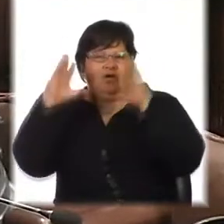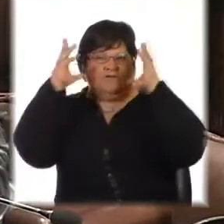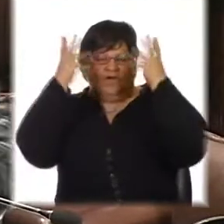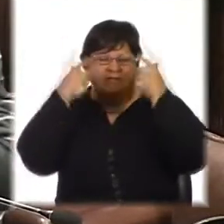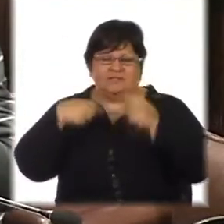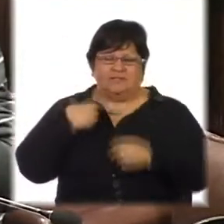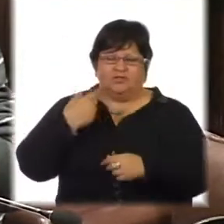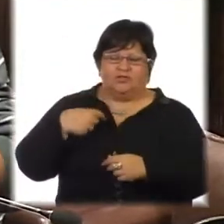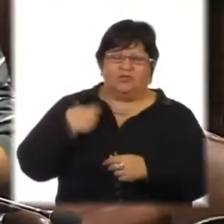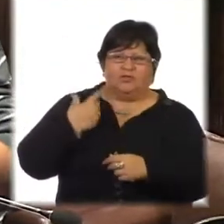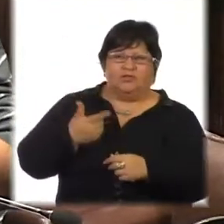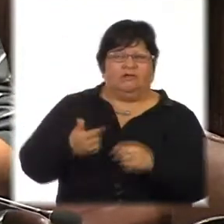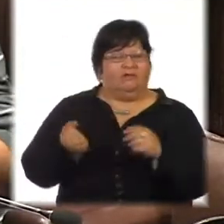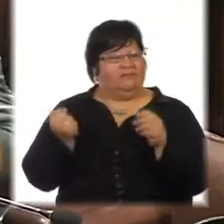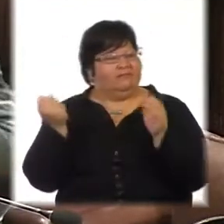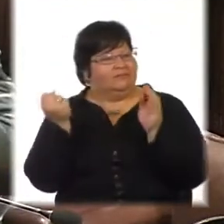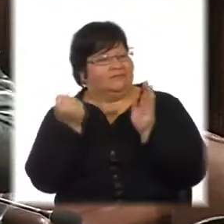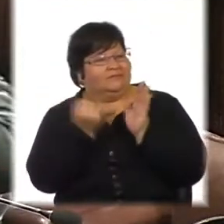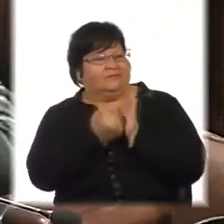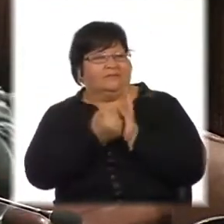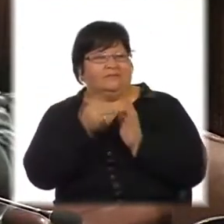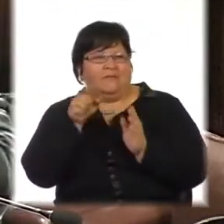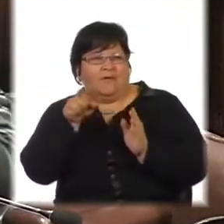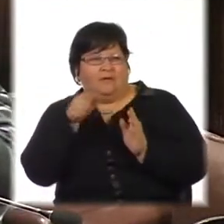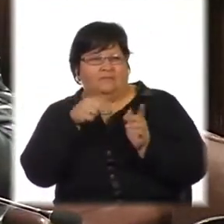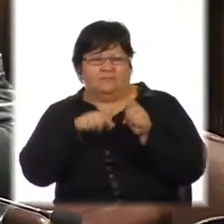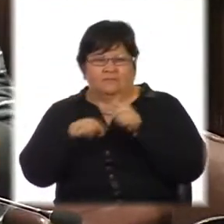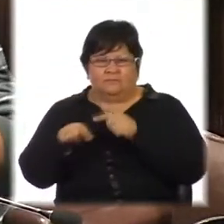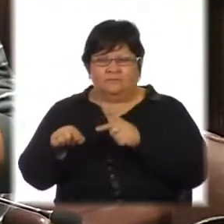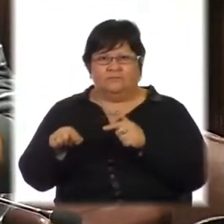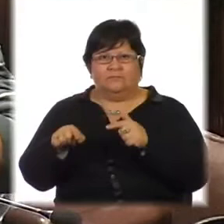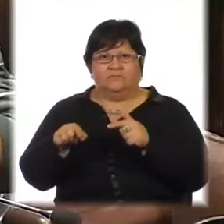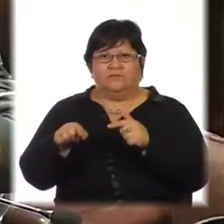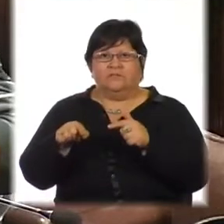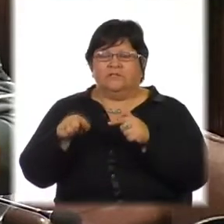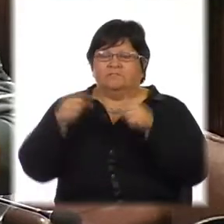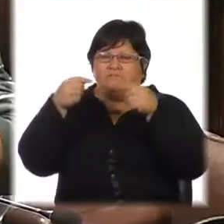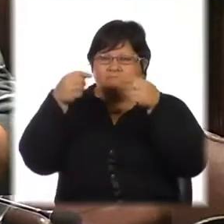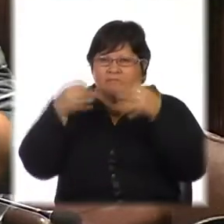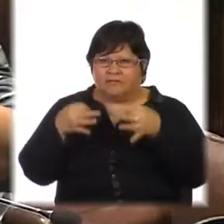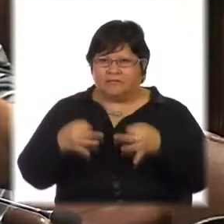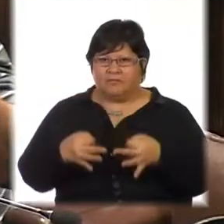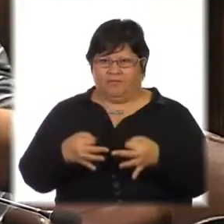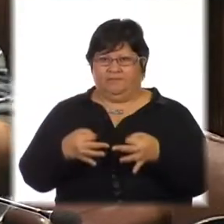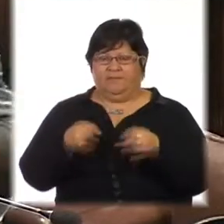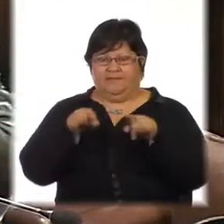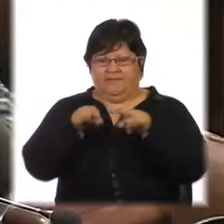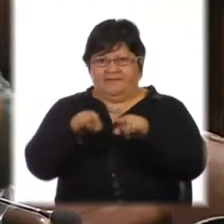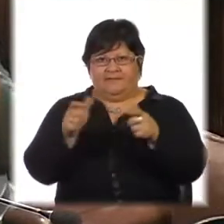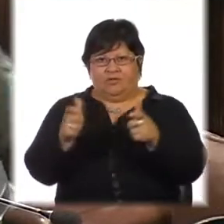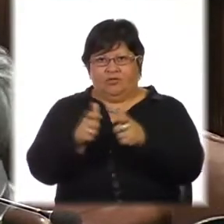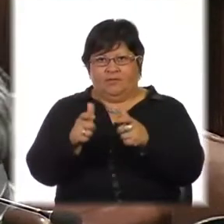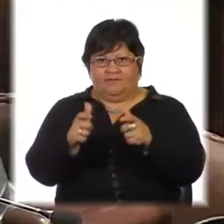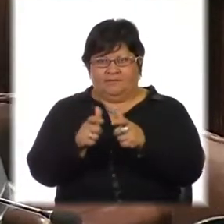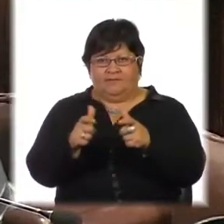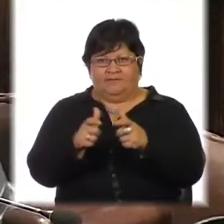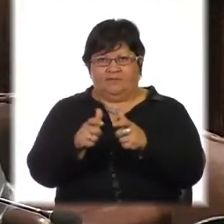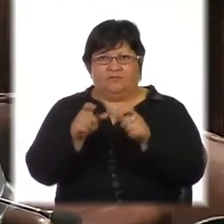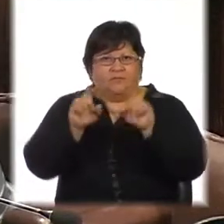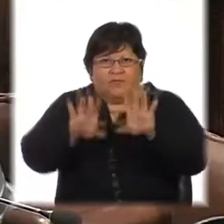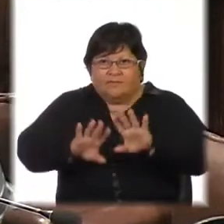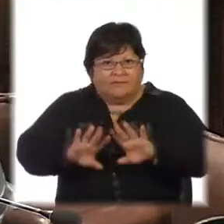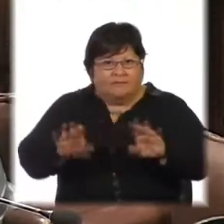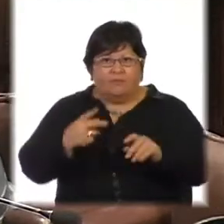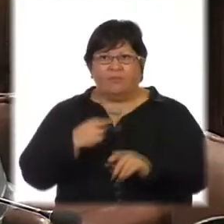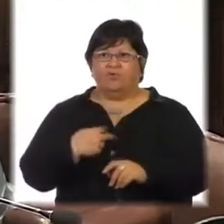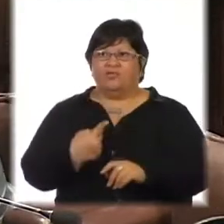y estatal, particularmente ese colectivo solo por ser trans, no por